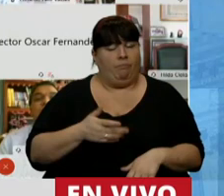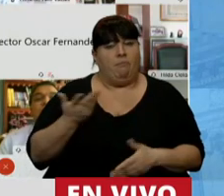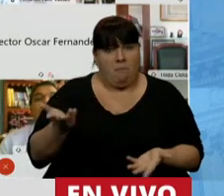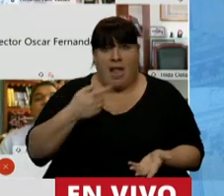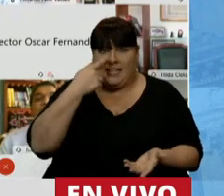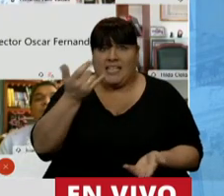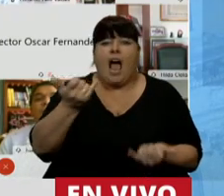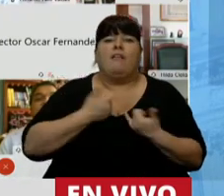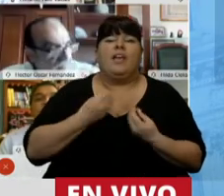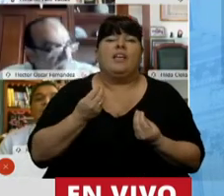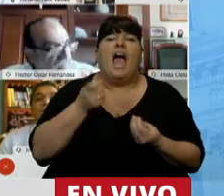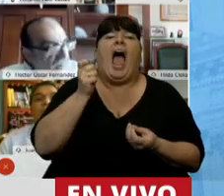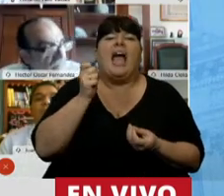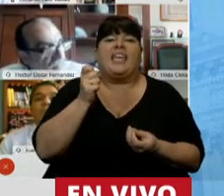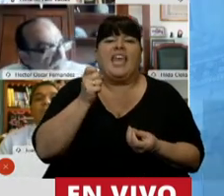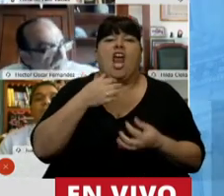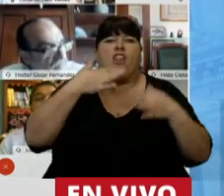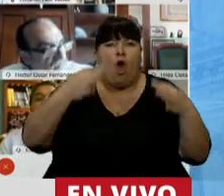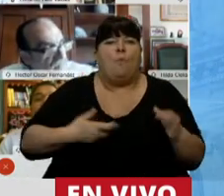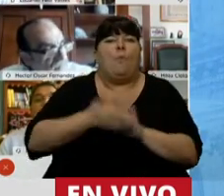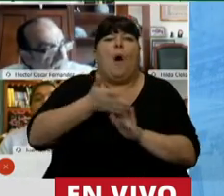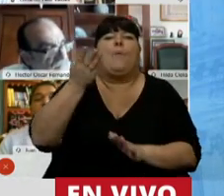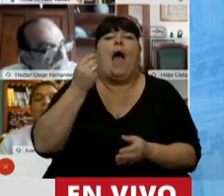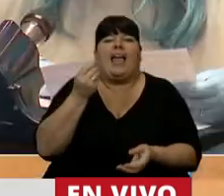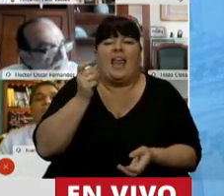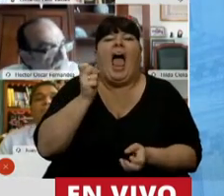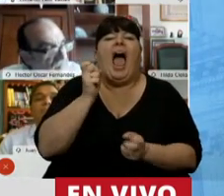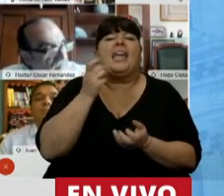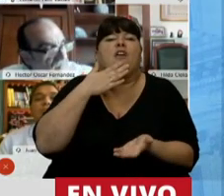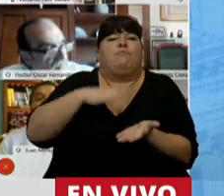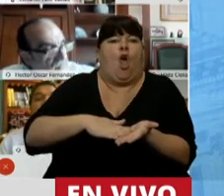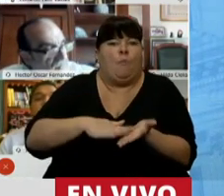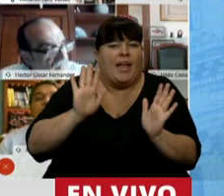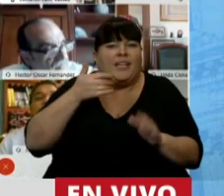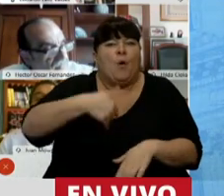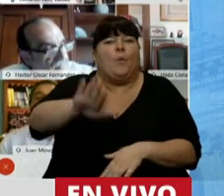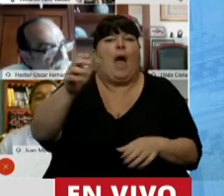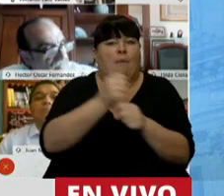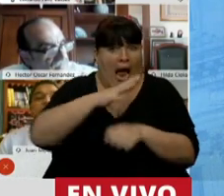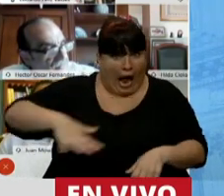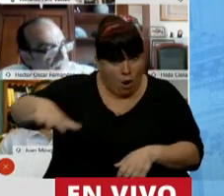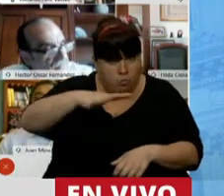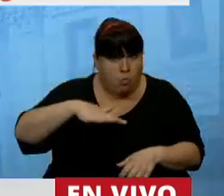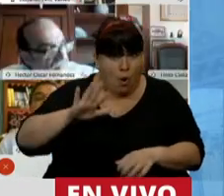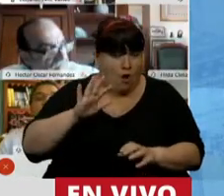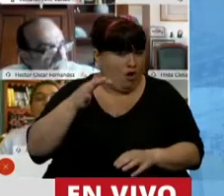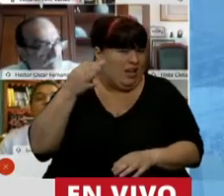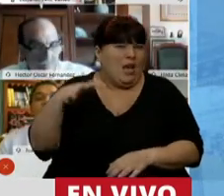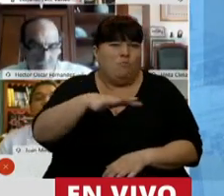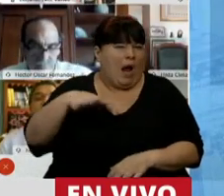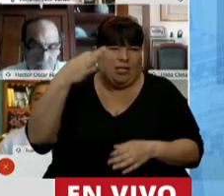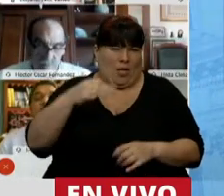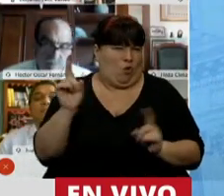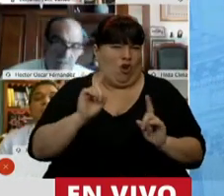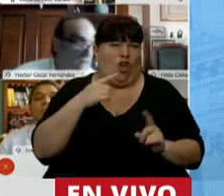interesante que nos dijera ante quién se comprometió o a quién le prometió en tal caso. ¿Al pueblo? Seguramente no,